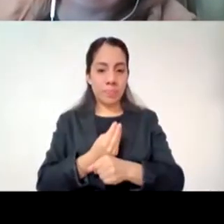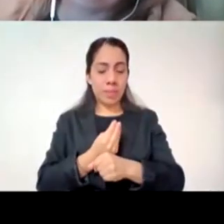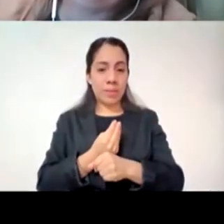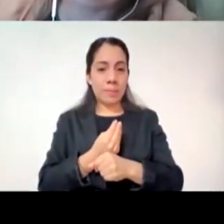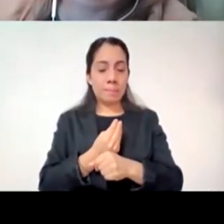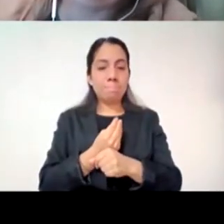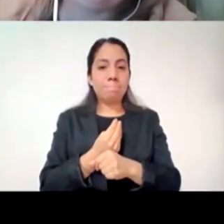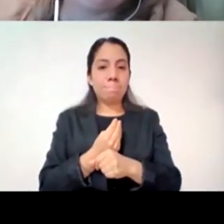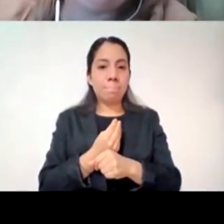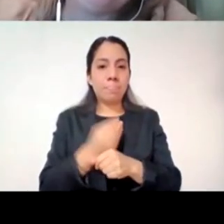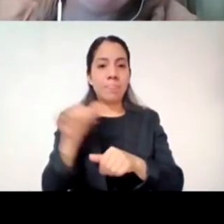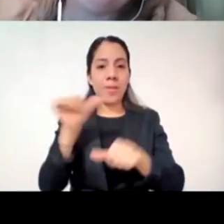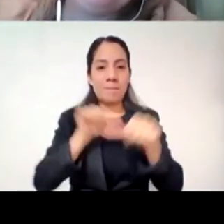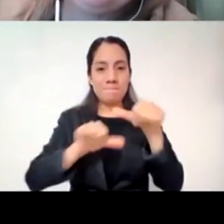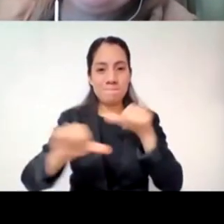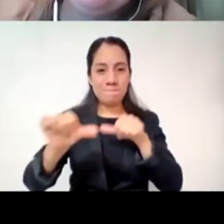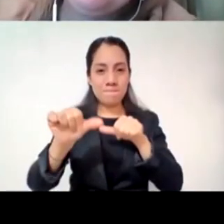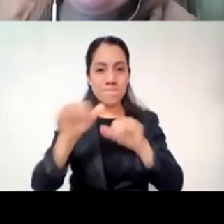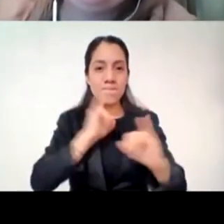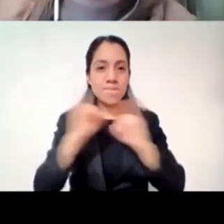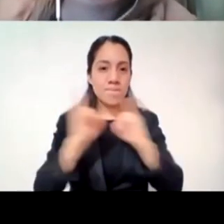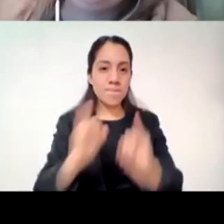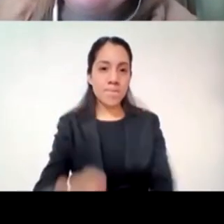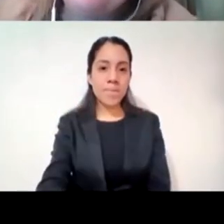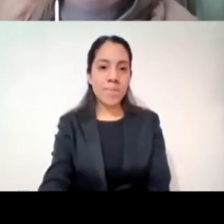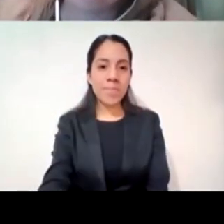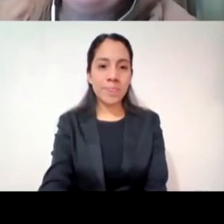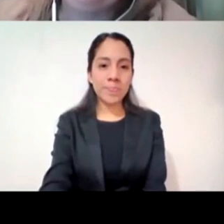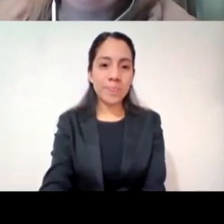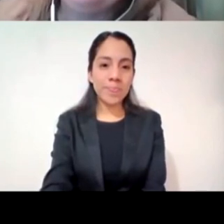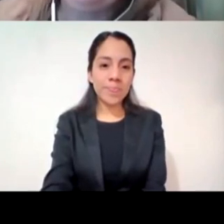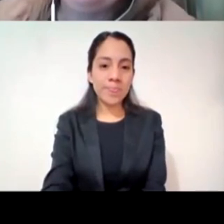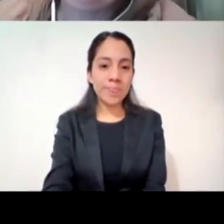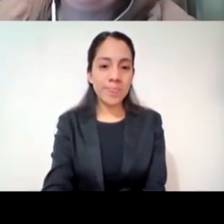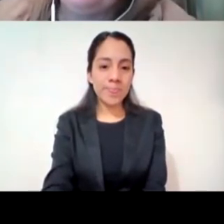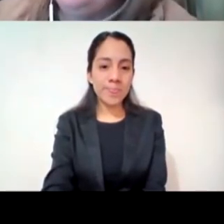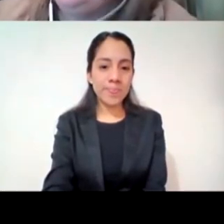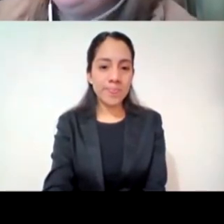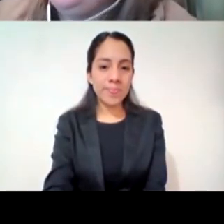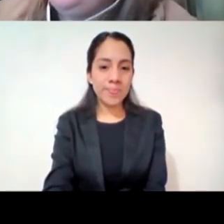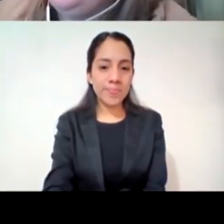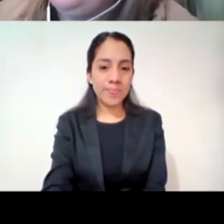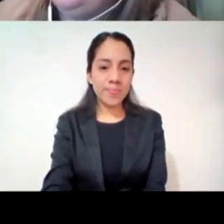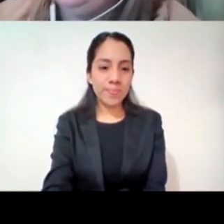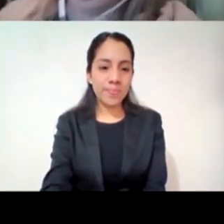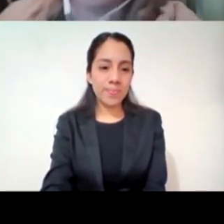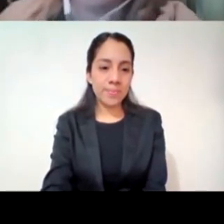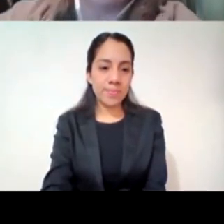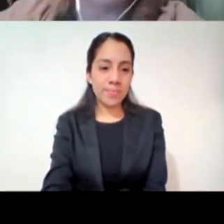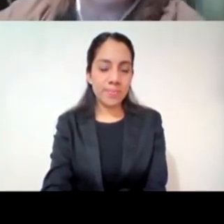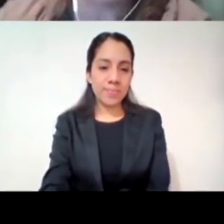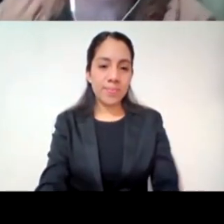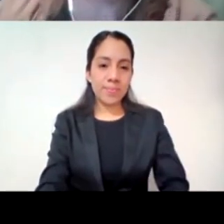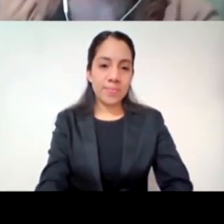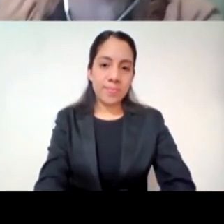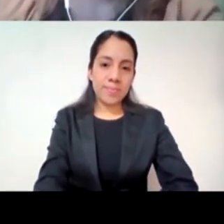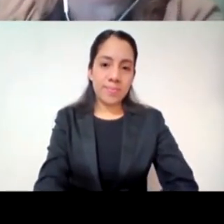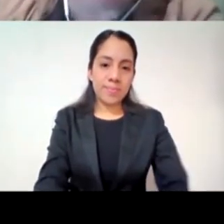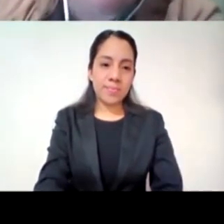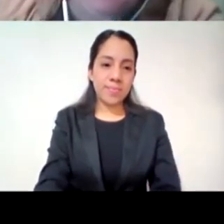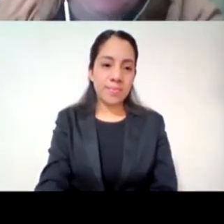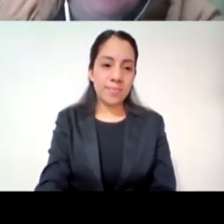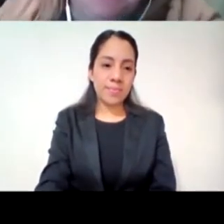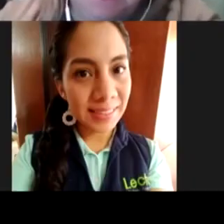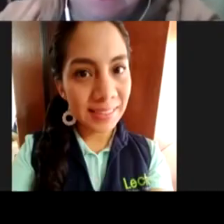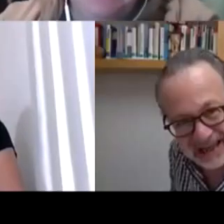acepta un esquema rígido para todos sino que reta al acompañante a empatizar a comprender